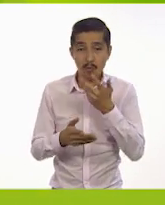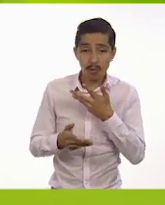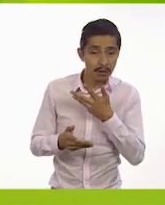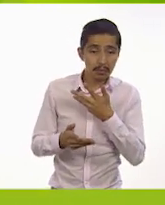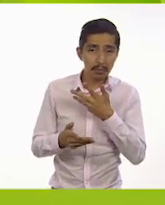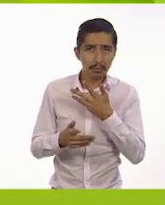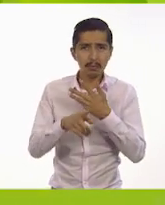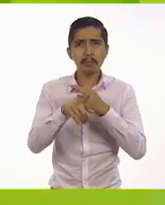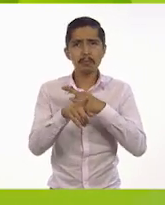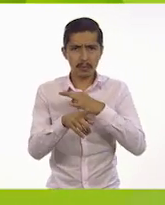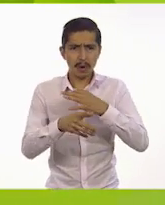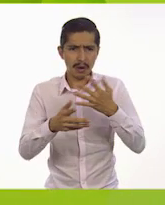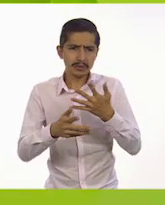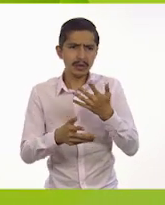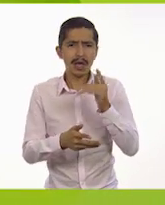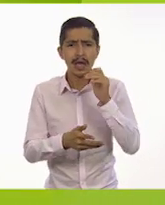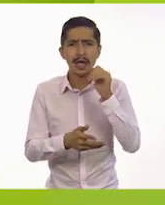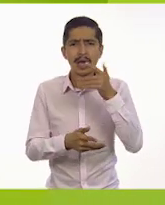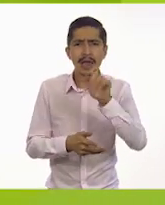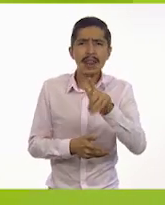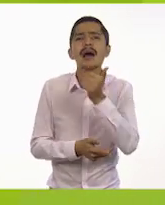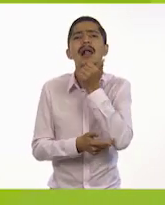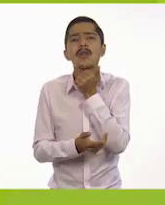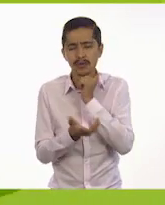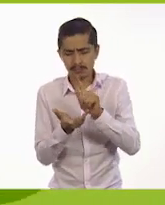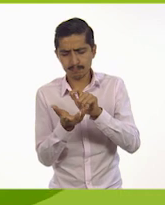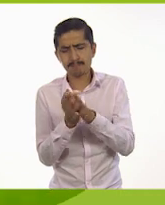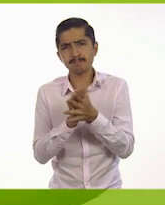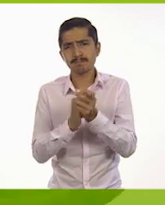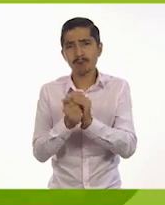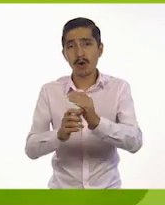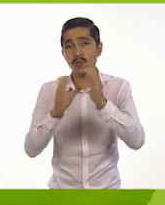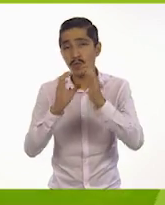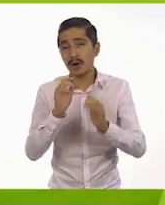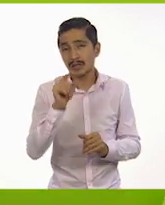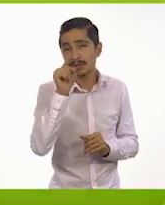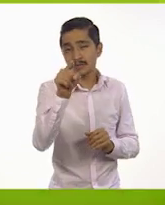jabón, usa desinfectantes a base de alcohol. ¡Cuídate!